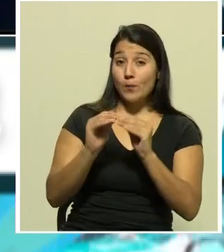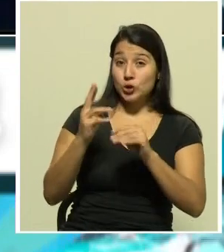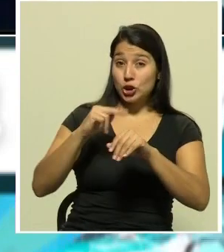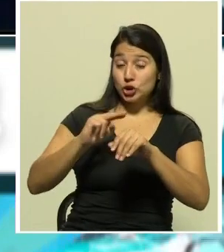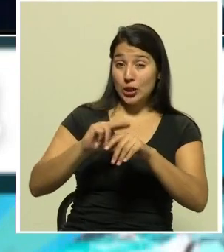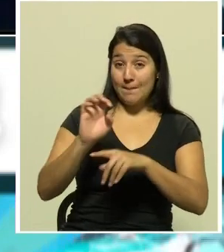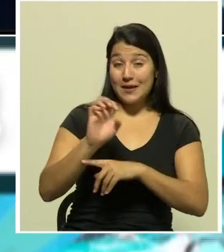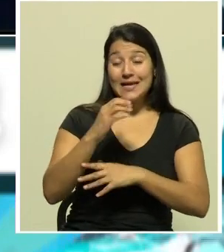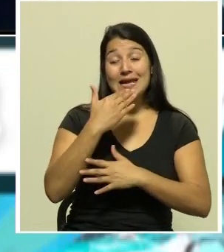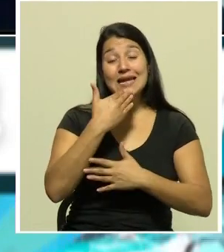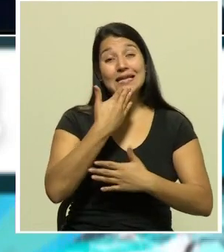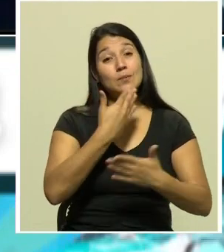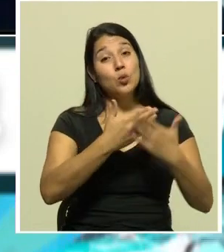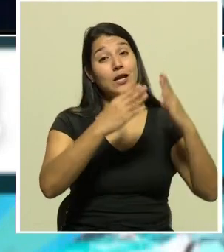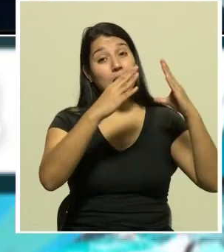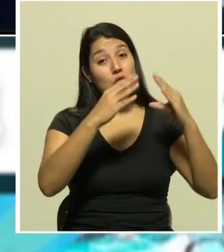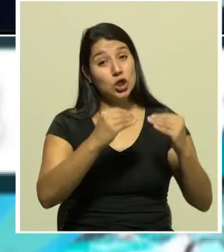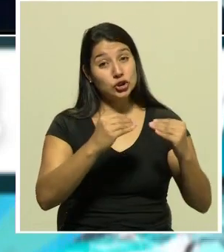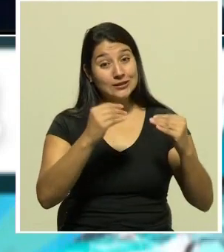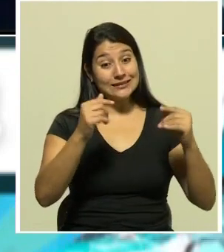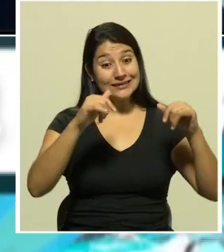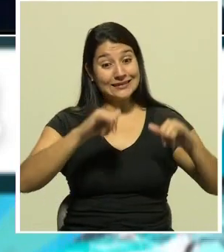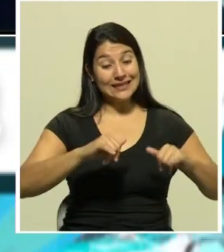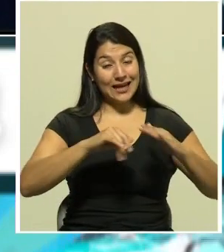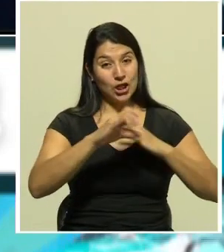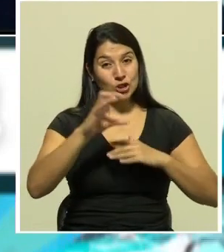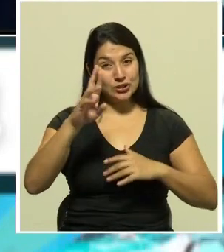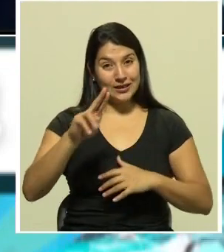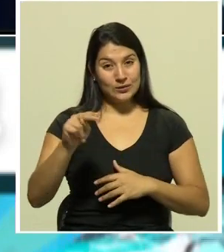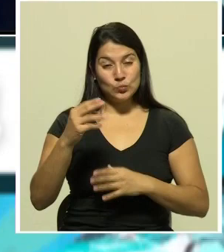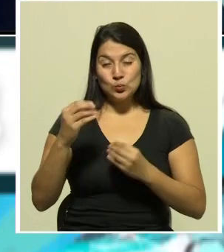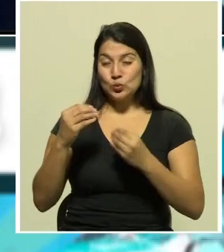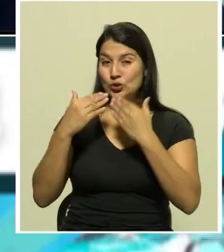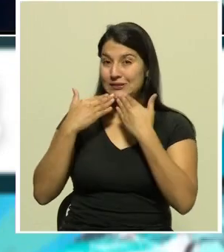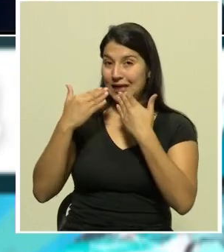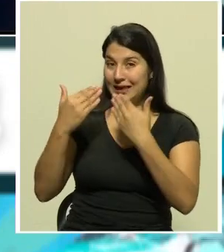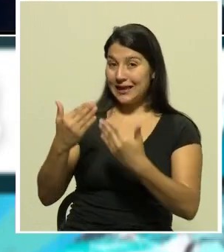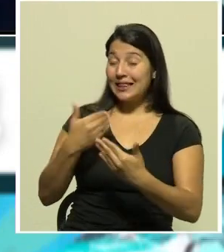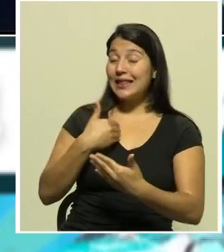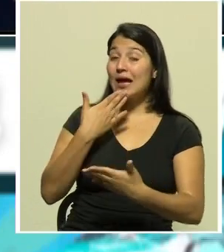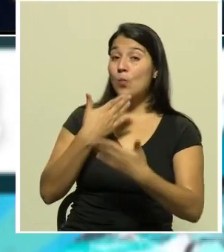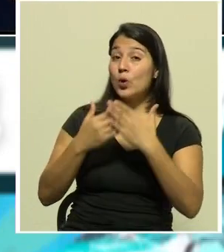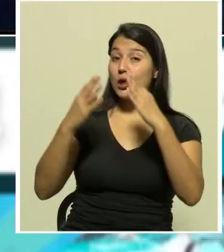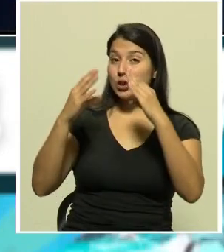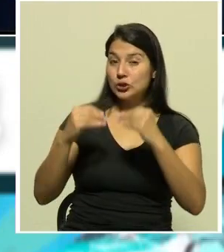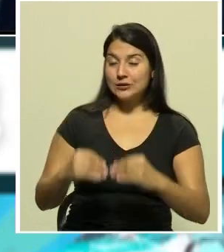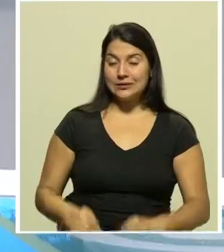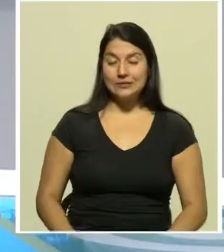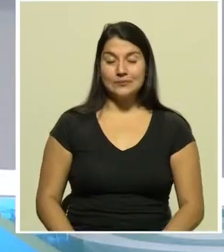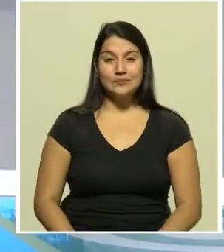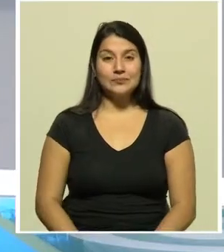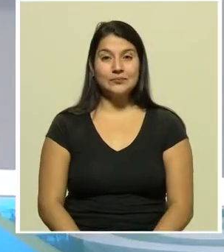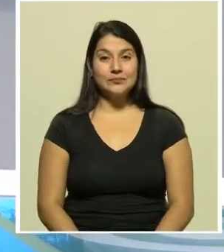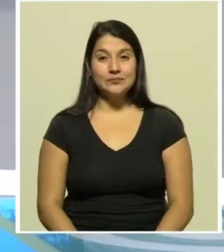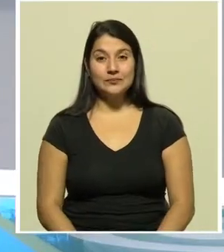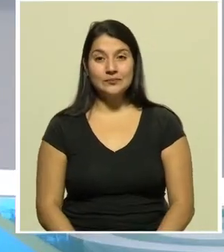estar en el set de Costa Rica Noticias muchísimas gracias y que tengan muy buenas noches a usted